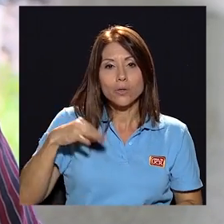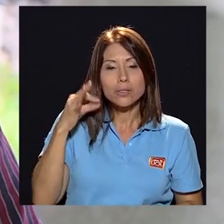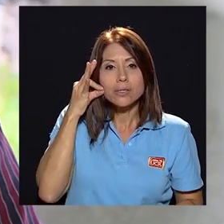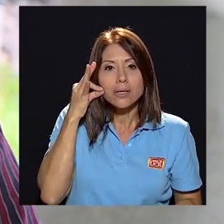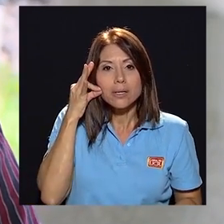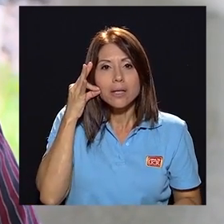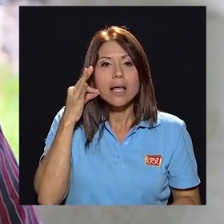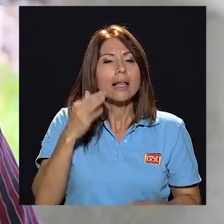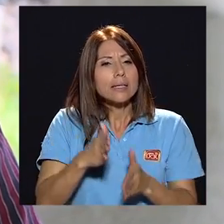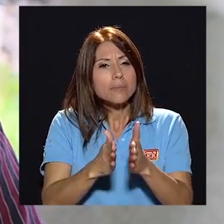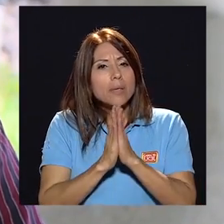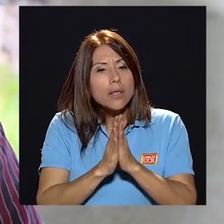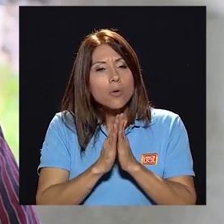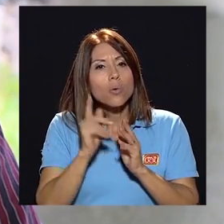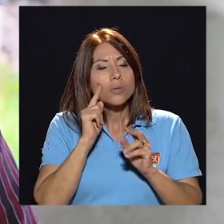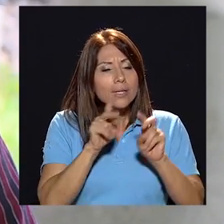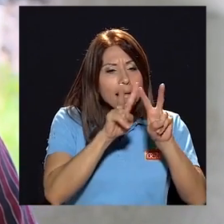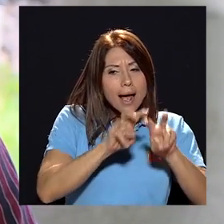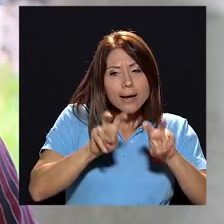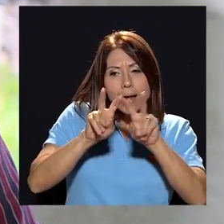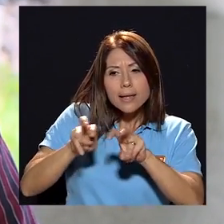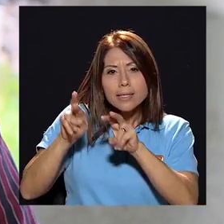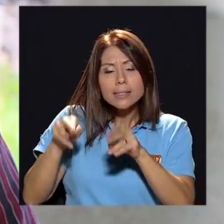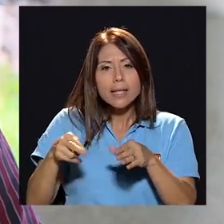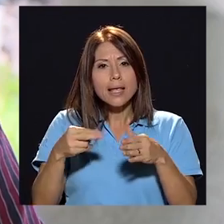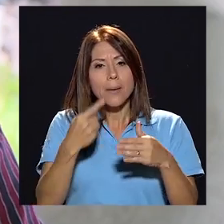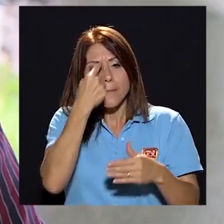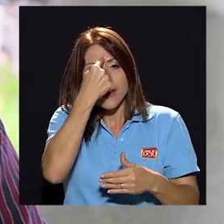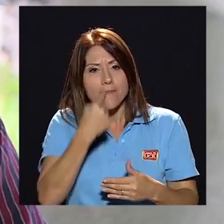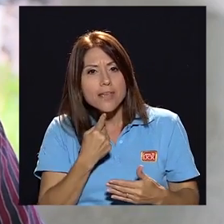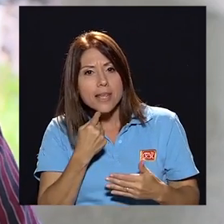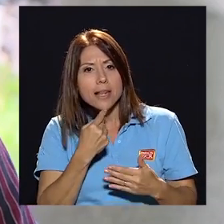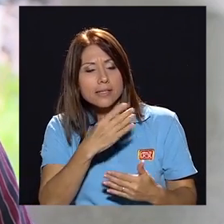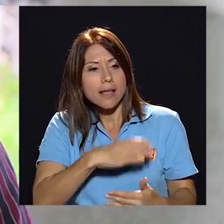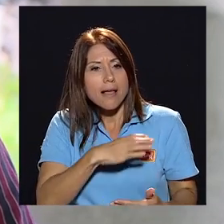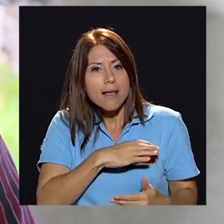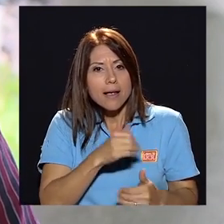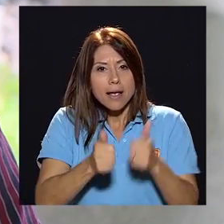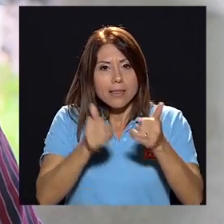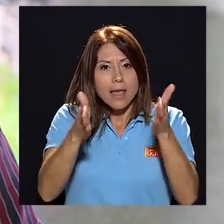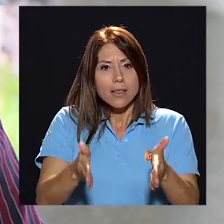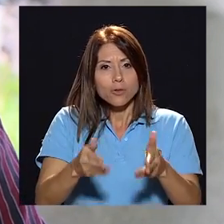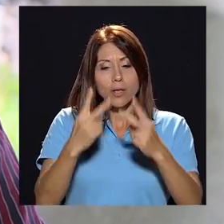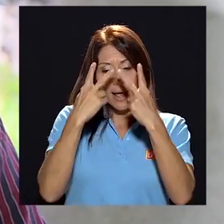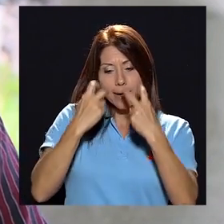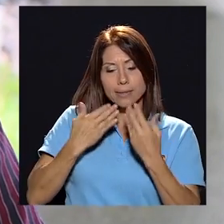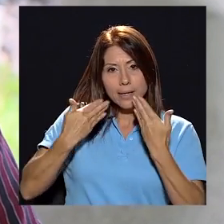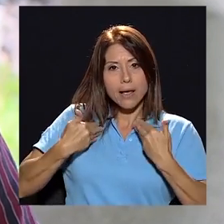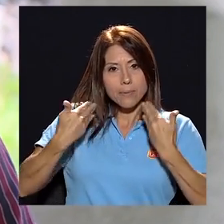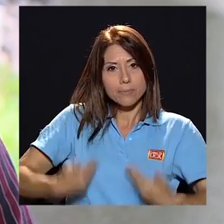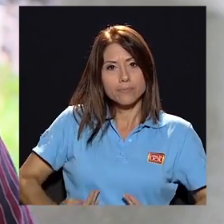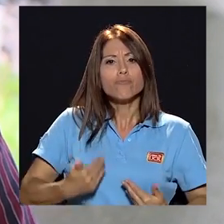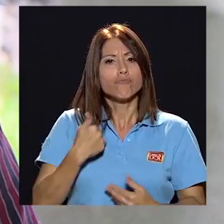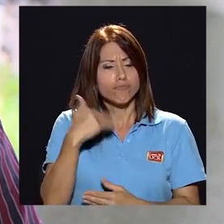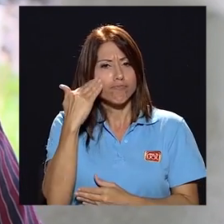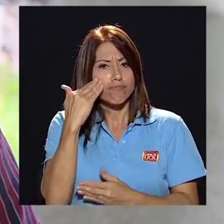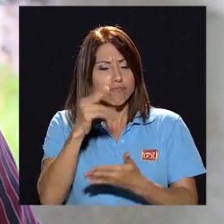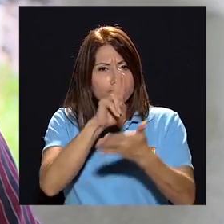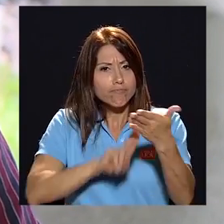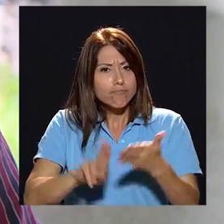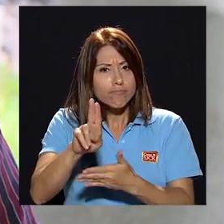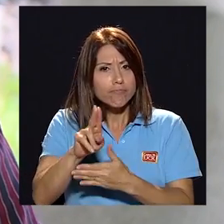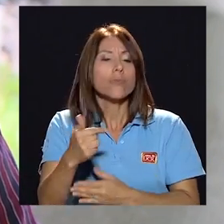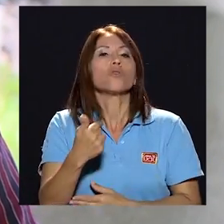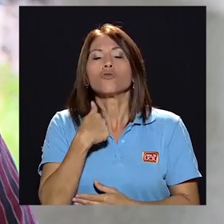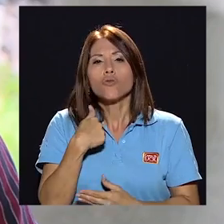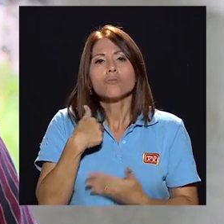solicito les pido analicen los perfiles de nuestros candidatos analicen mi perfil conozco la universidad he tenido